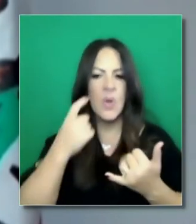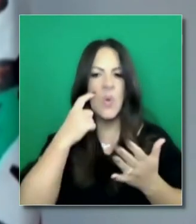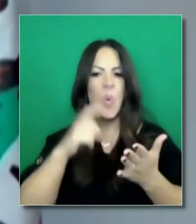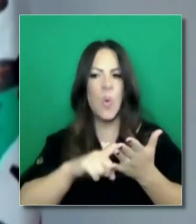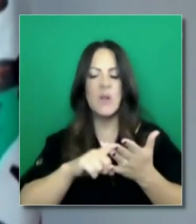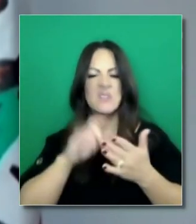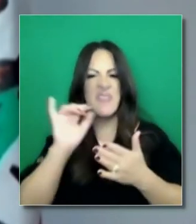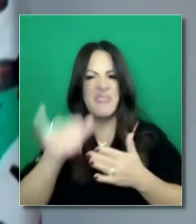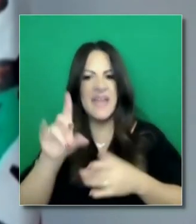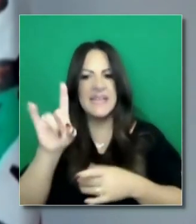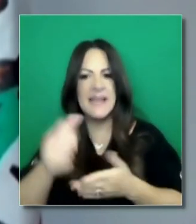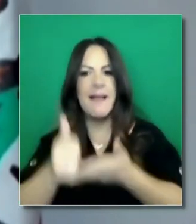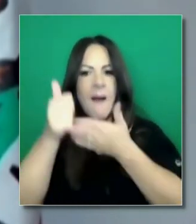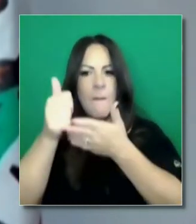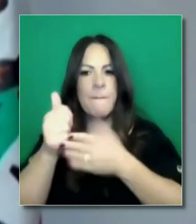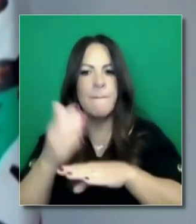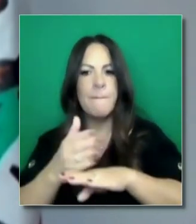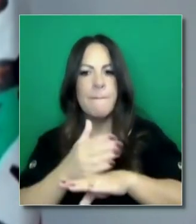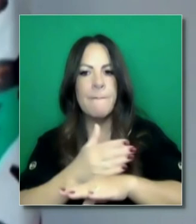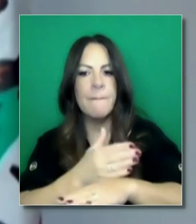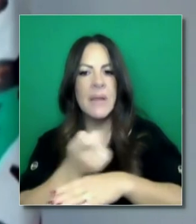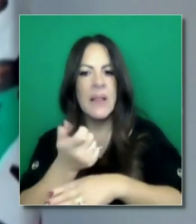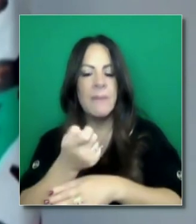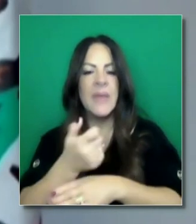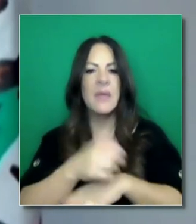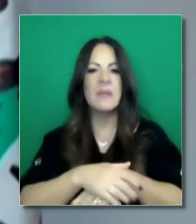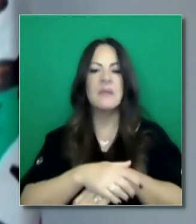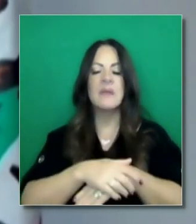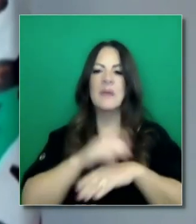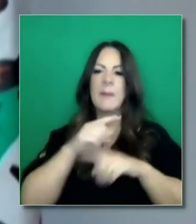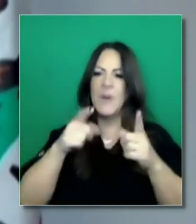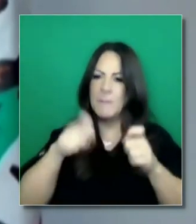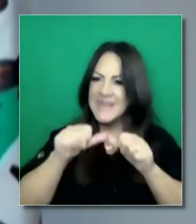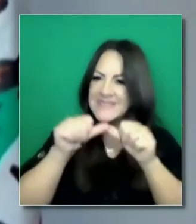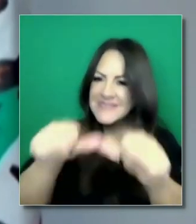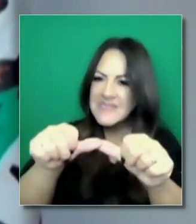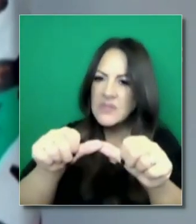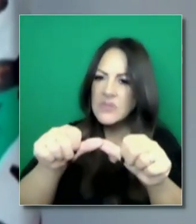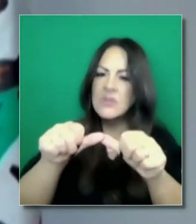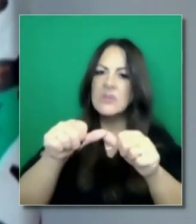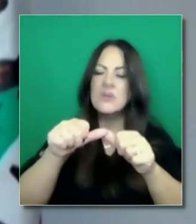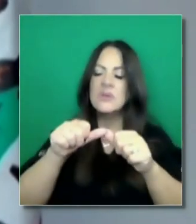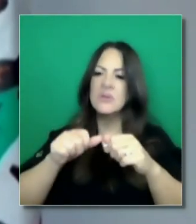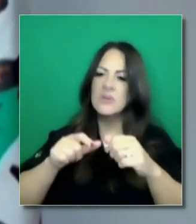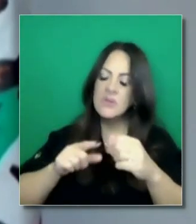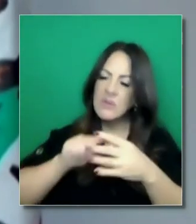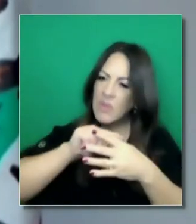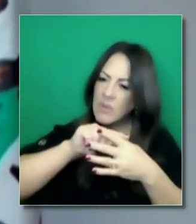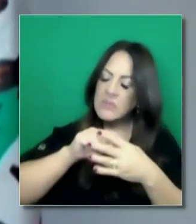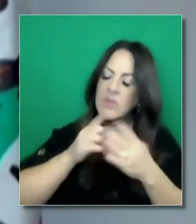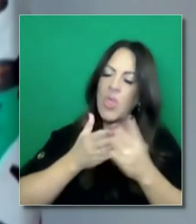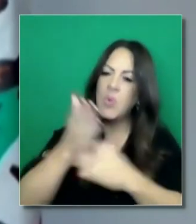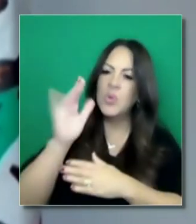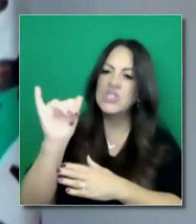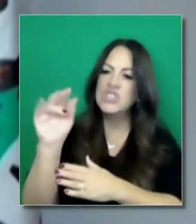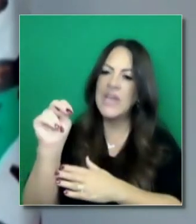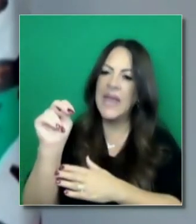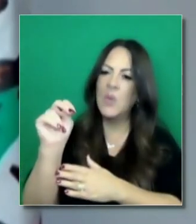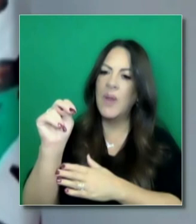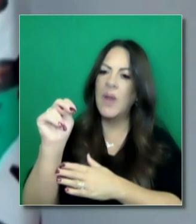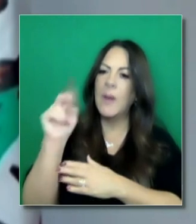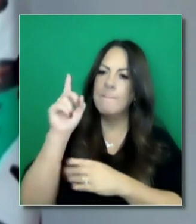tomar esto muy en serio para poder pasar mediados de enero, fines de febrero, que